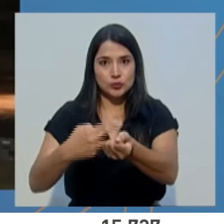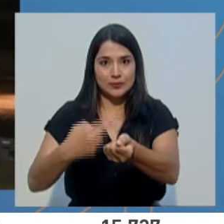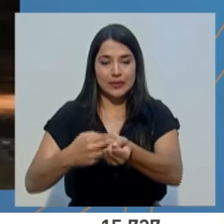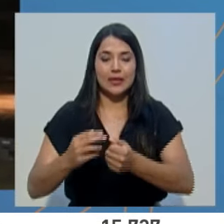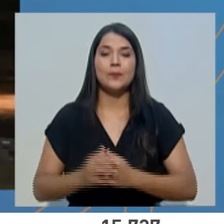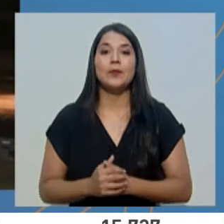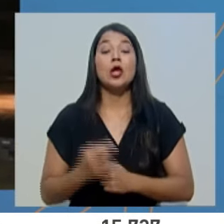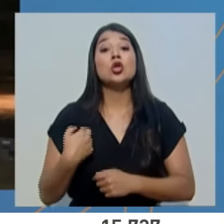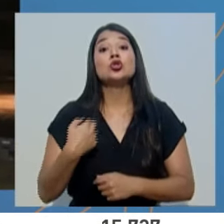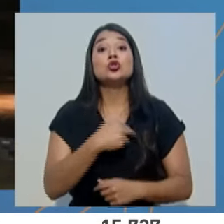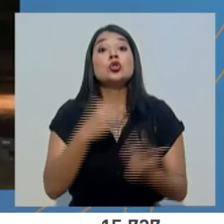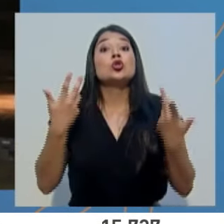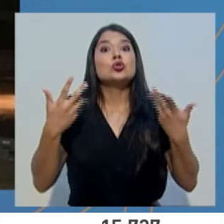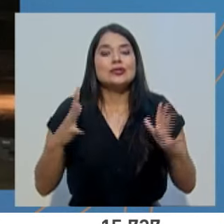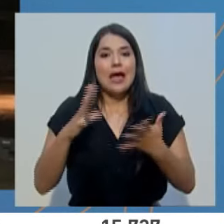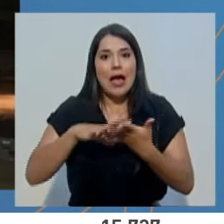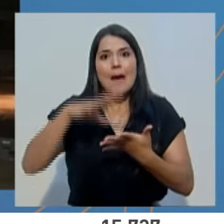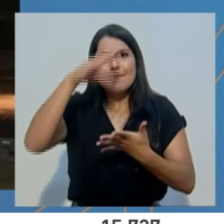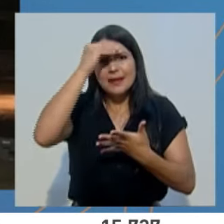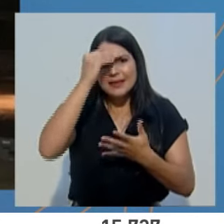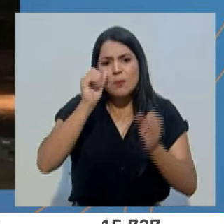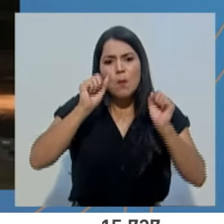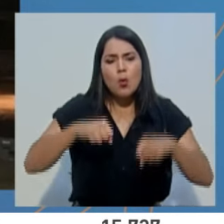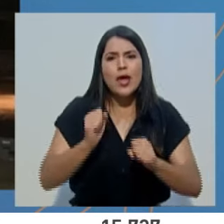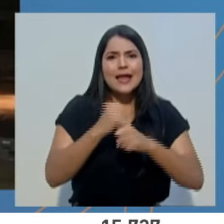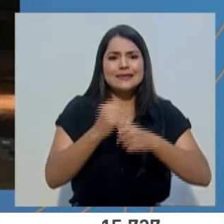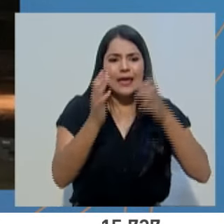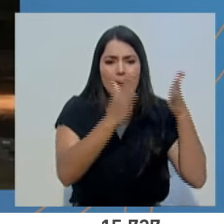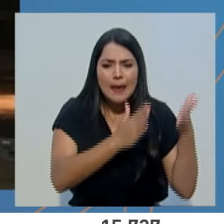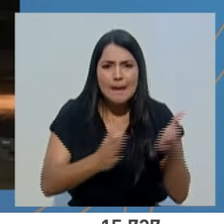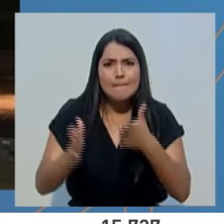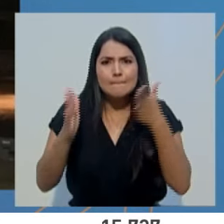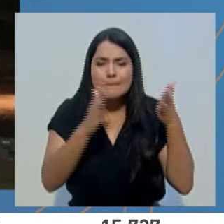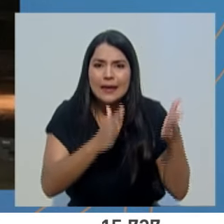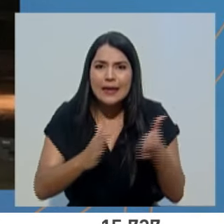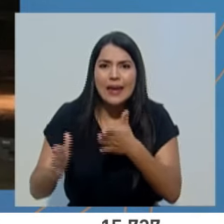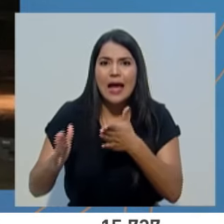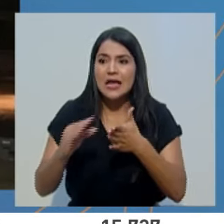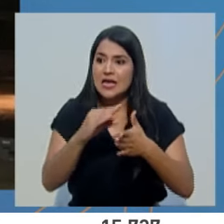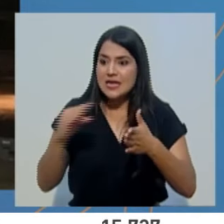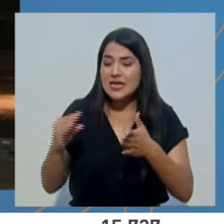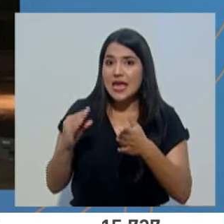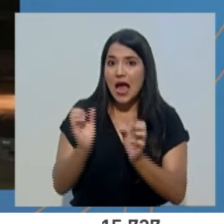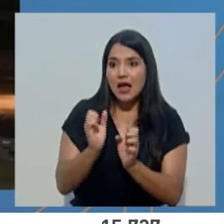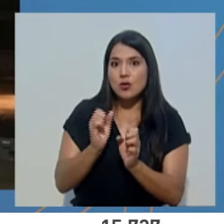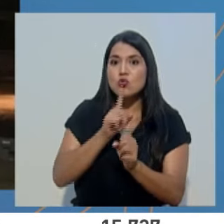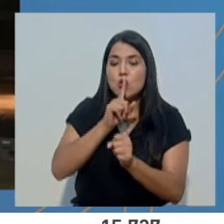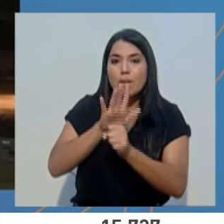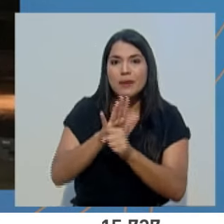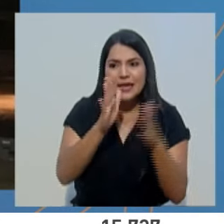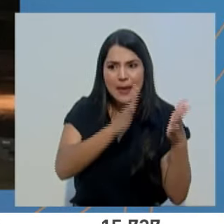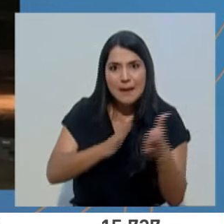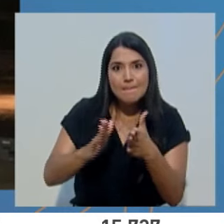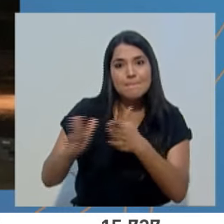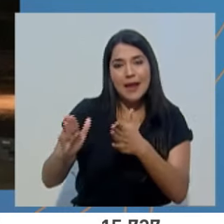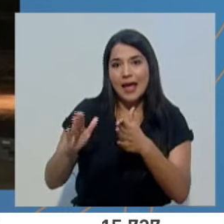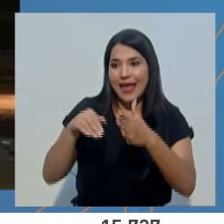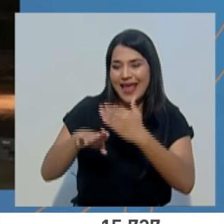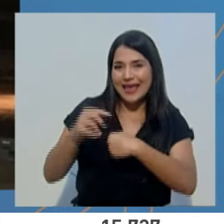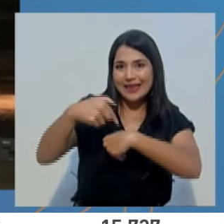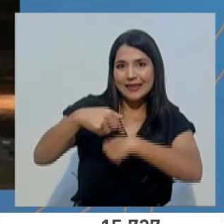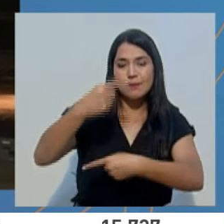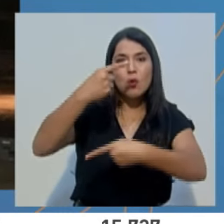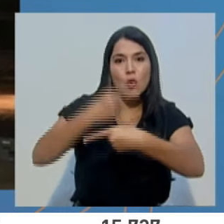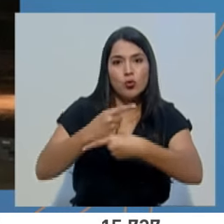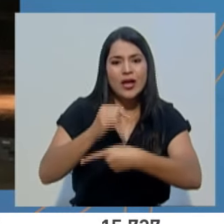hemos aprendido a planificar y ejecutar despliegues efectivos y oportunos. Esto involucra un